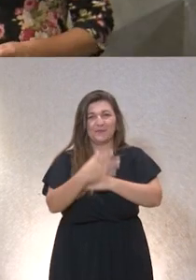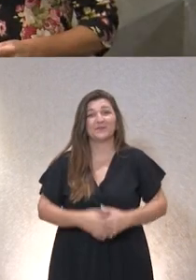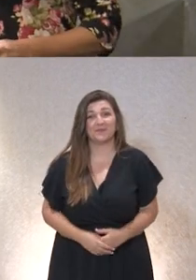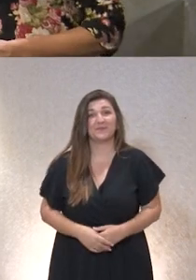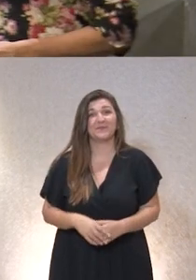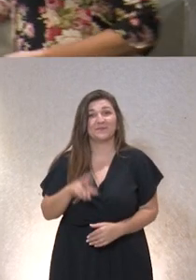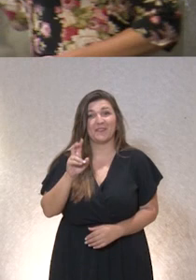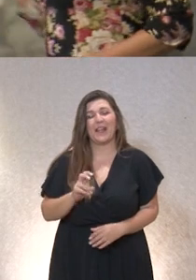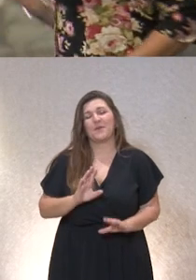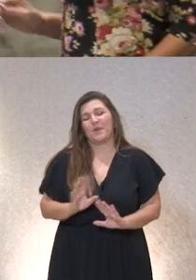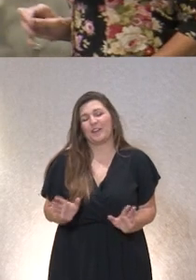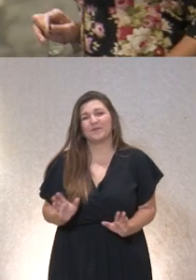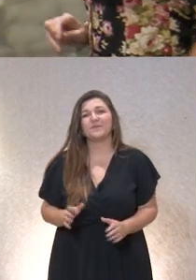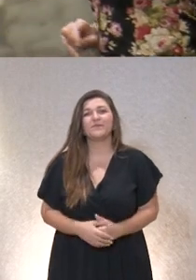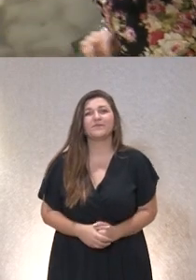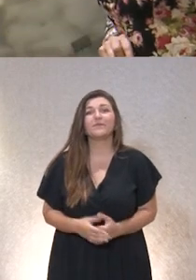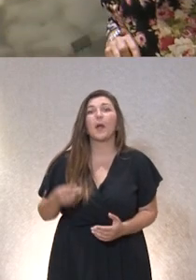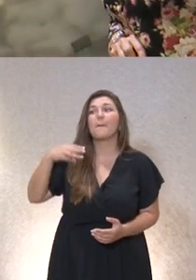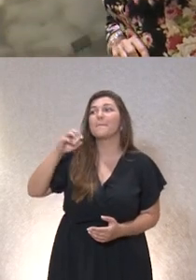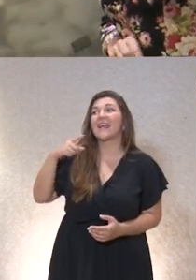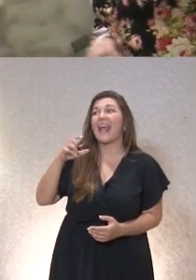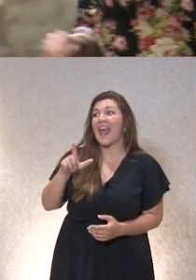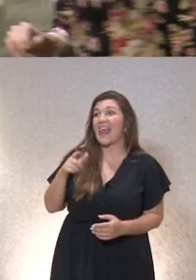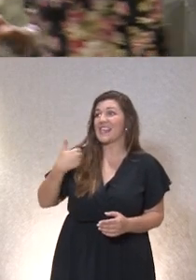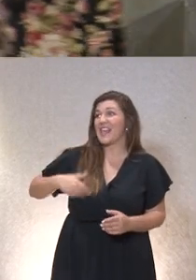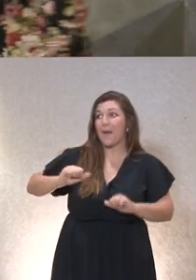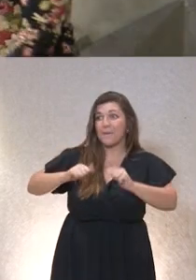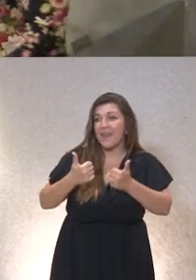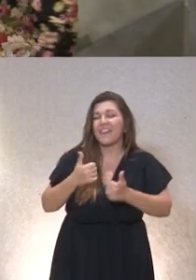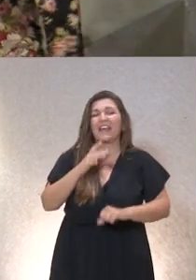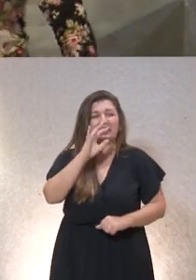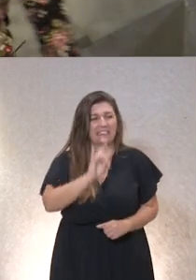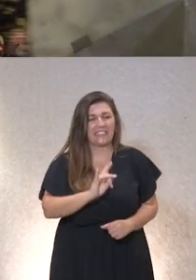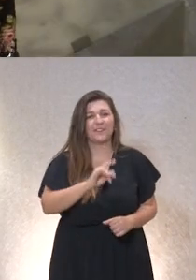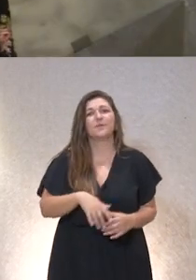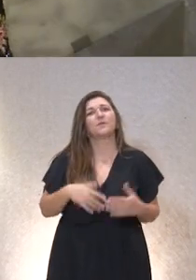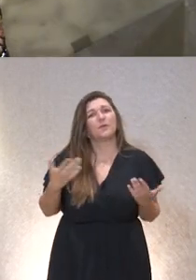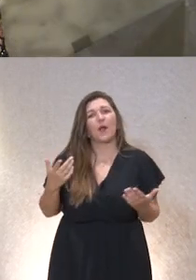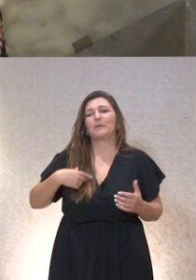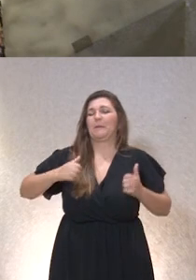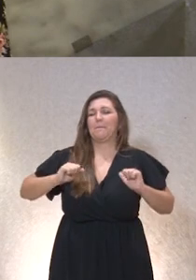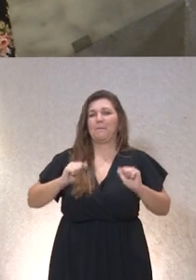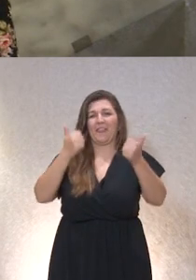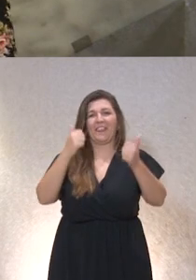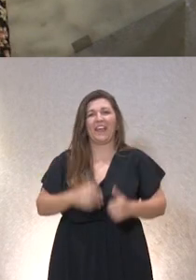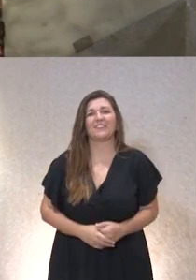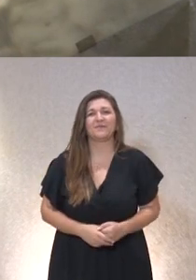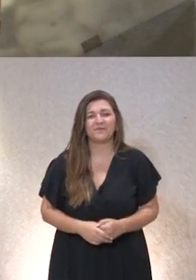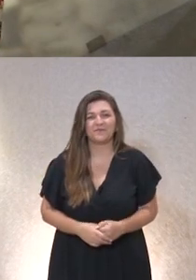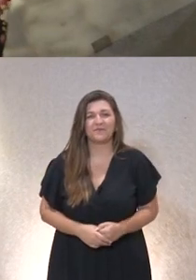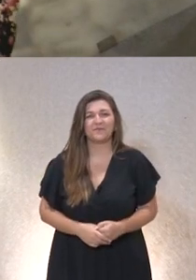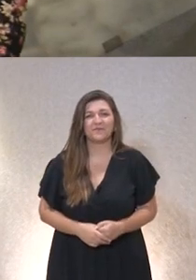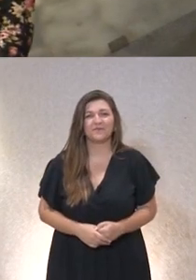caso... Miguel, ¿estamos en marcha? Estamos. Pues, avanti. Hola, Sonia.